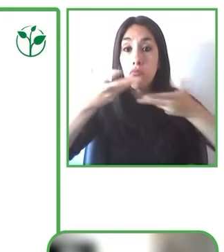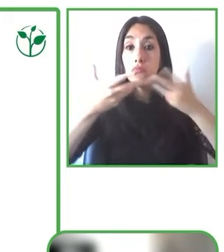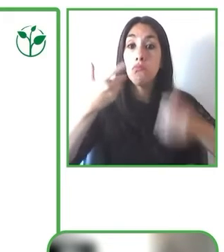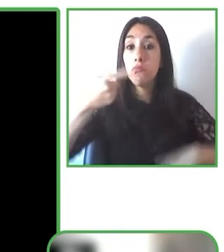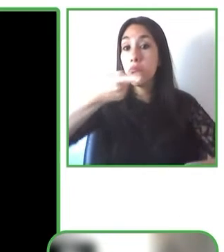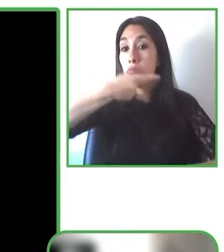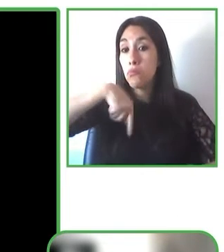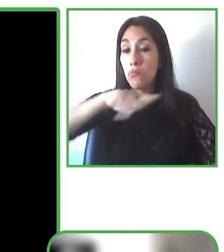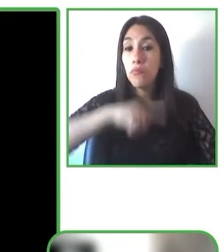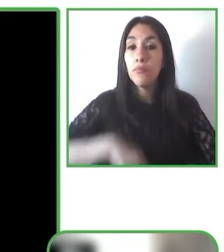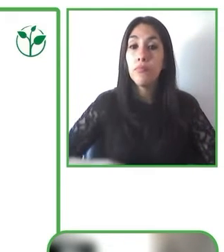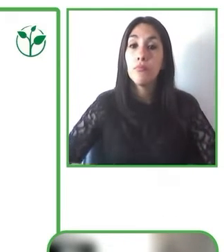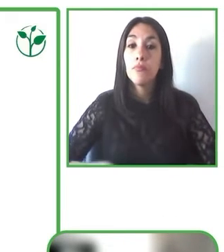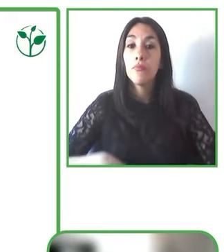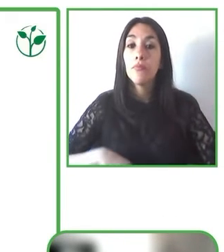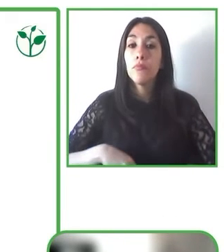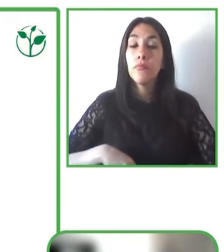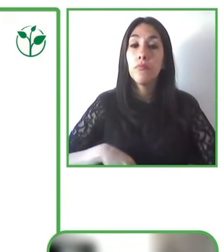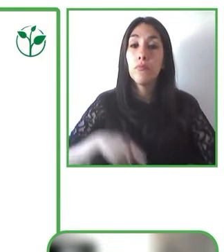al público.